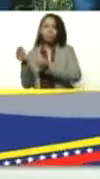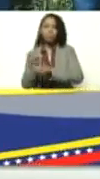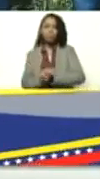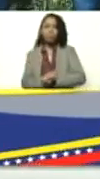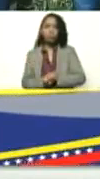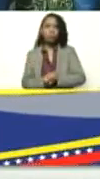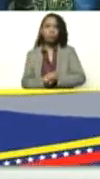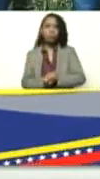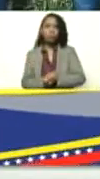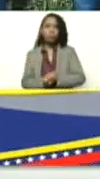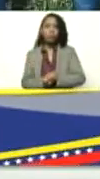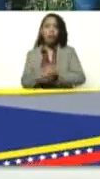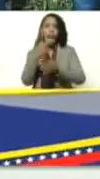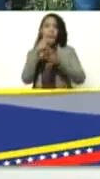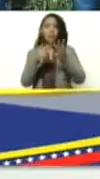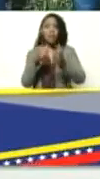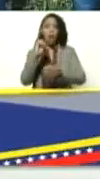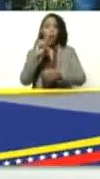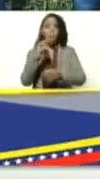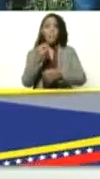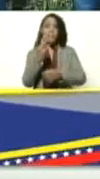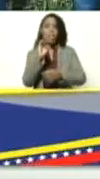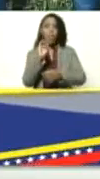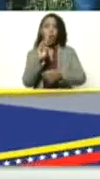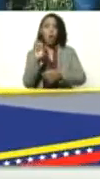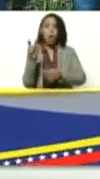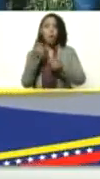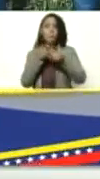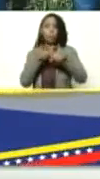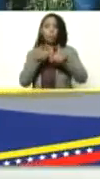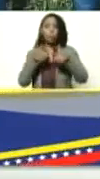la variante Omicron ha venido creciendo